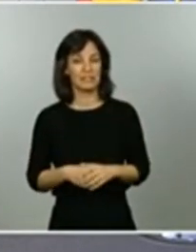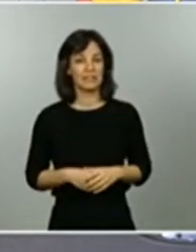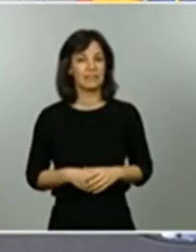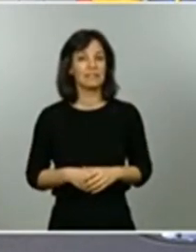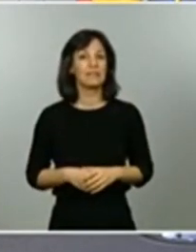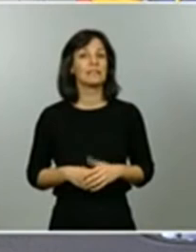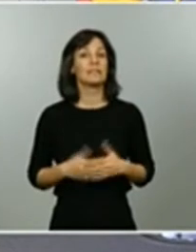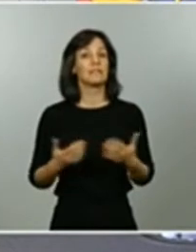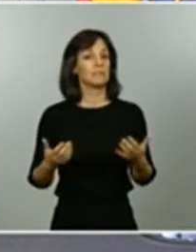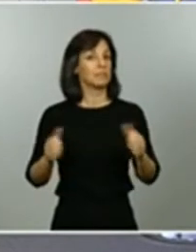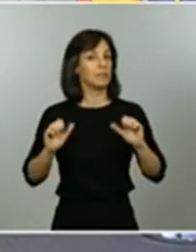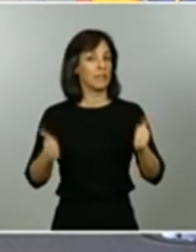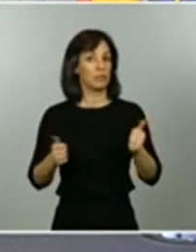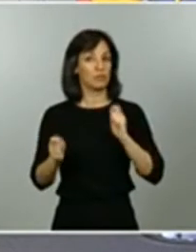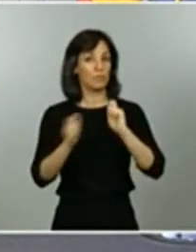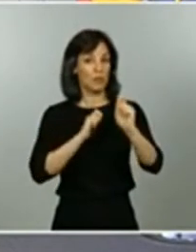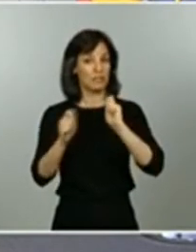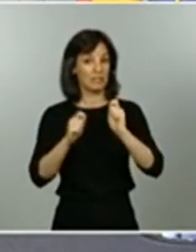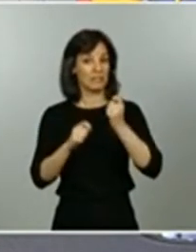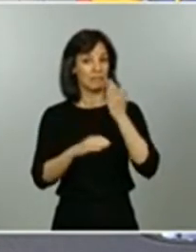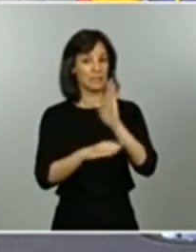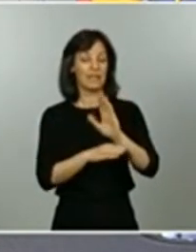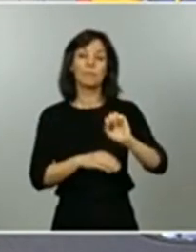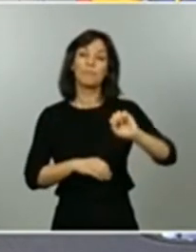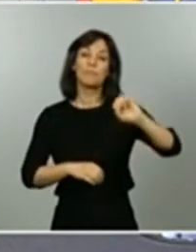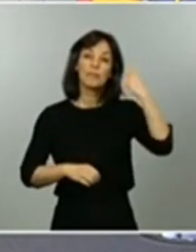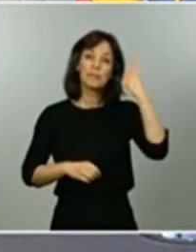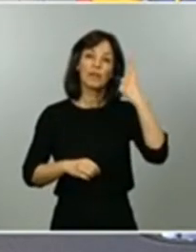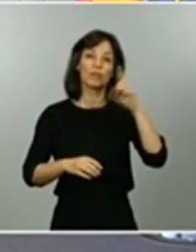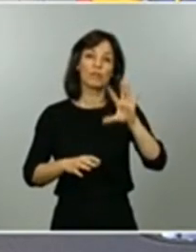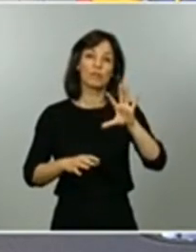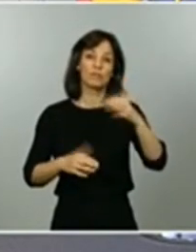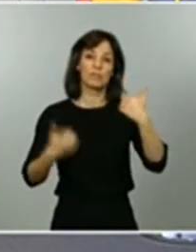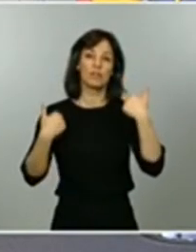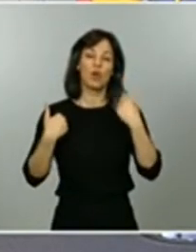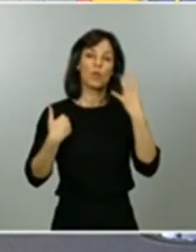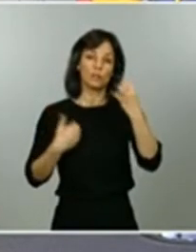los periodistas que los representan el primero en tomar la palabra es Cuarto Poder adelante